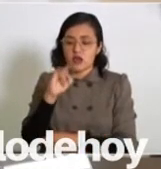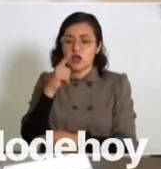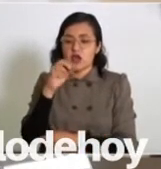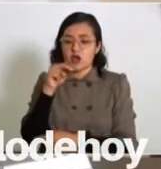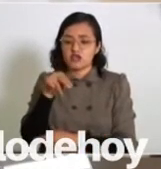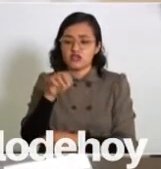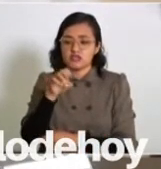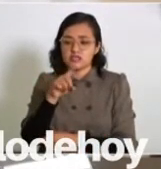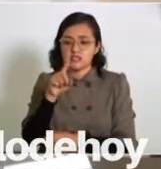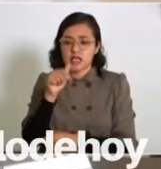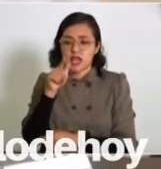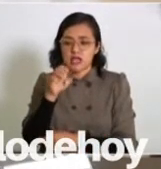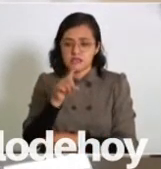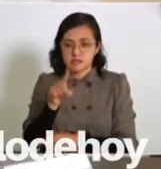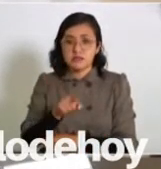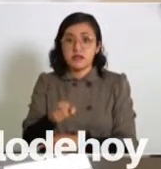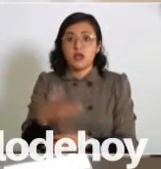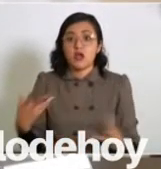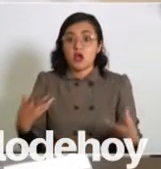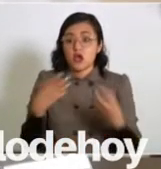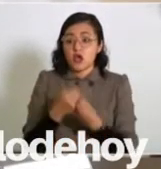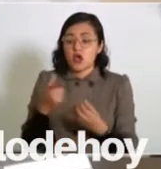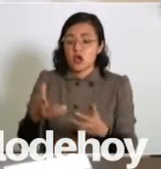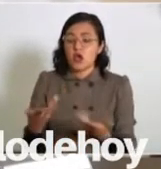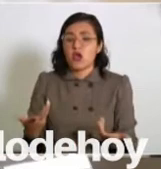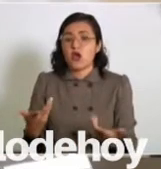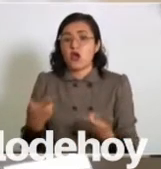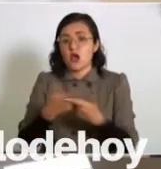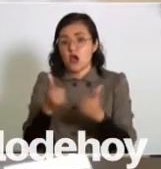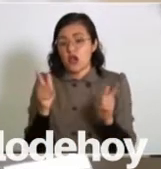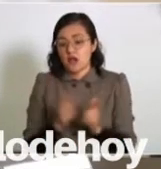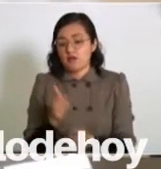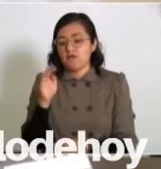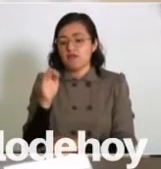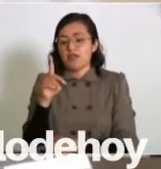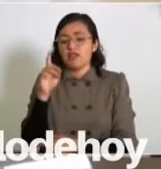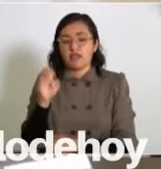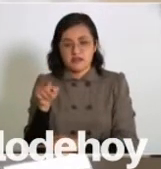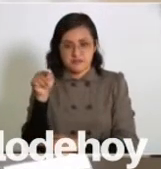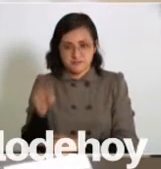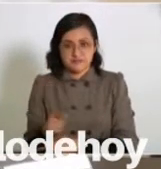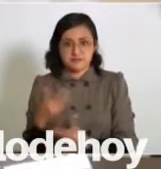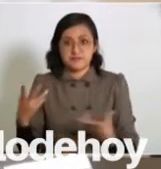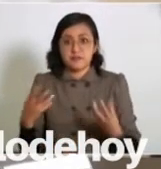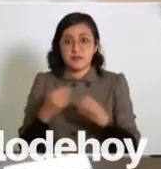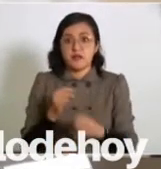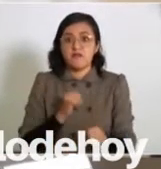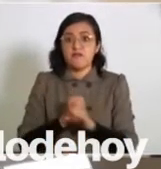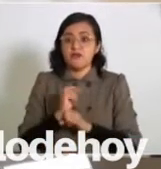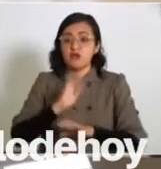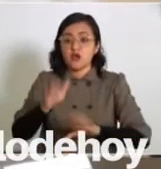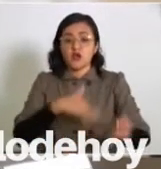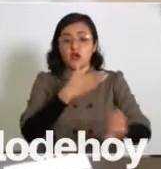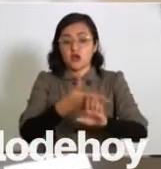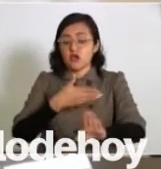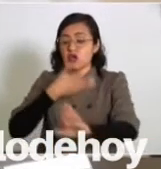es parte de la banda del Fede. La investigación es contra